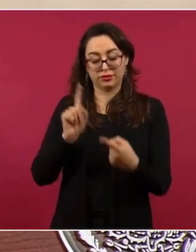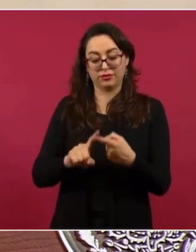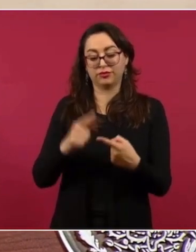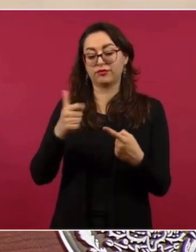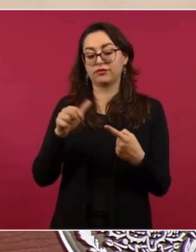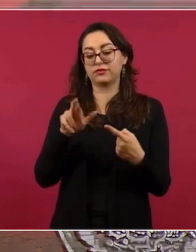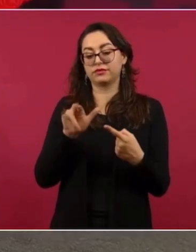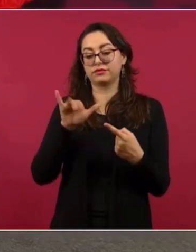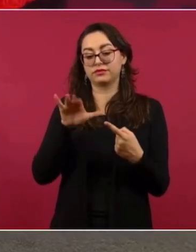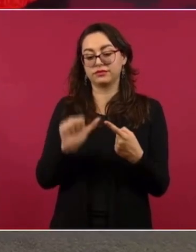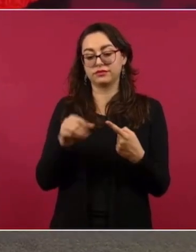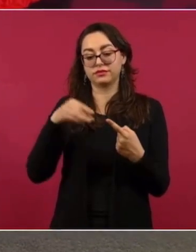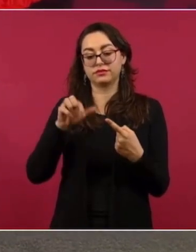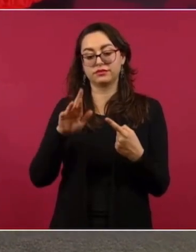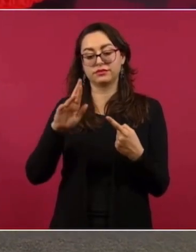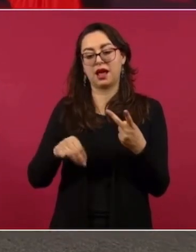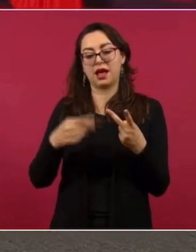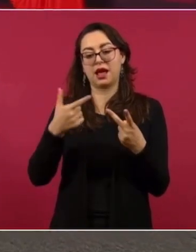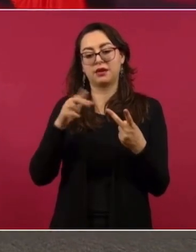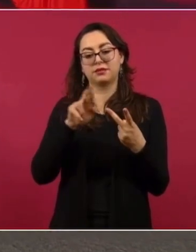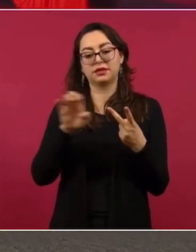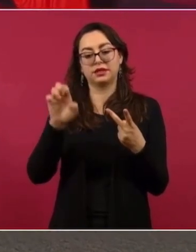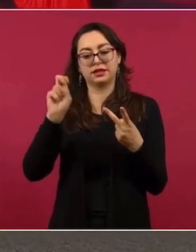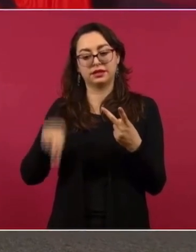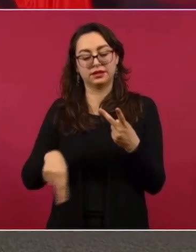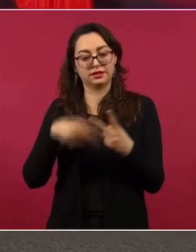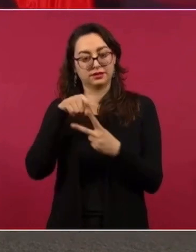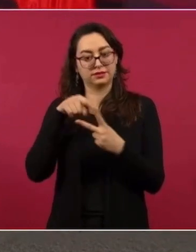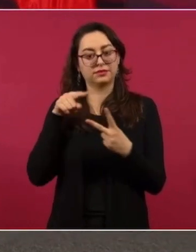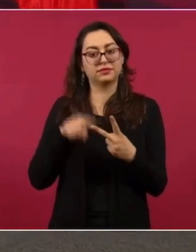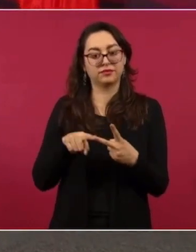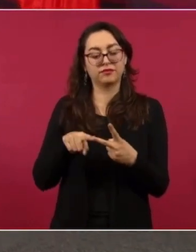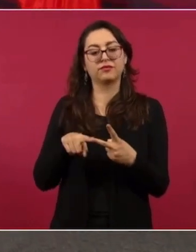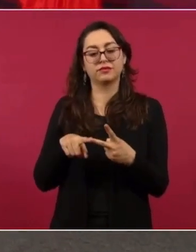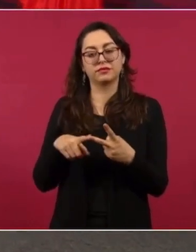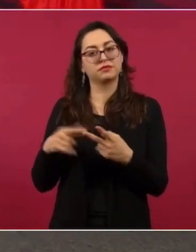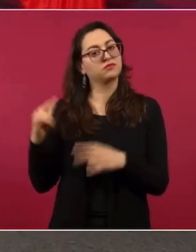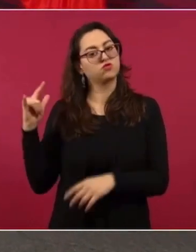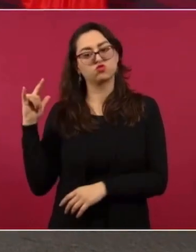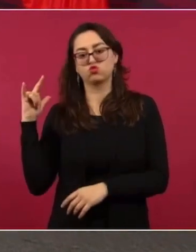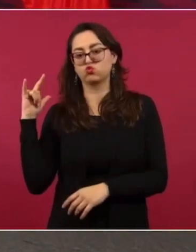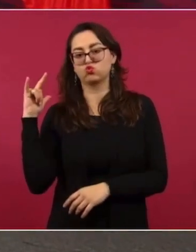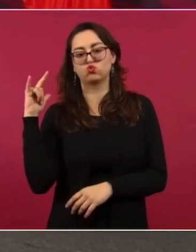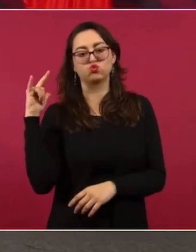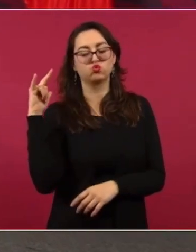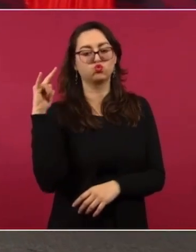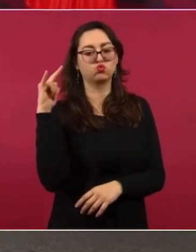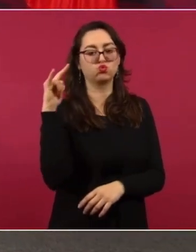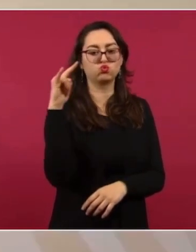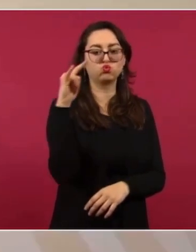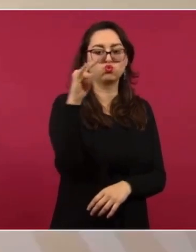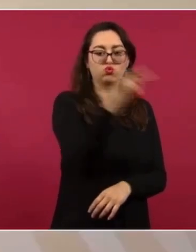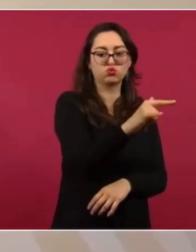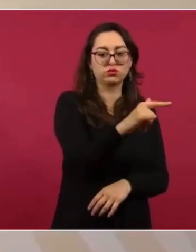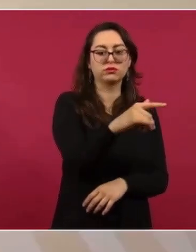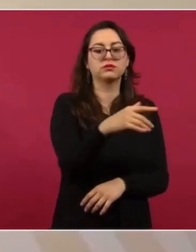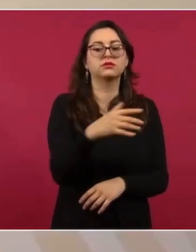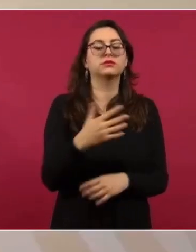Márquez y Graham Greene. Y estaba en la cena que se ofreció,